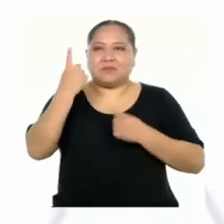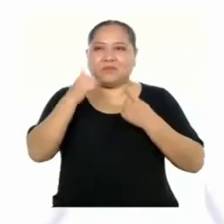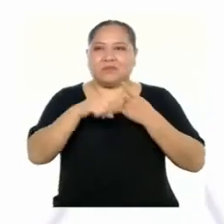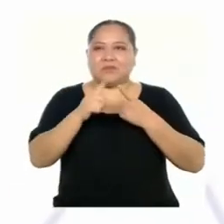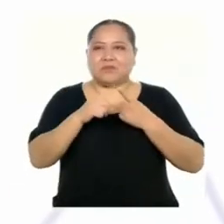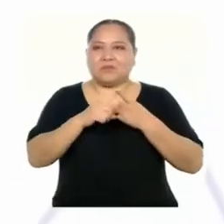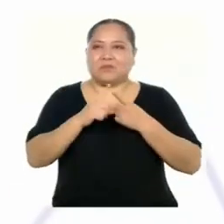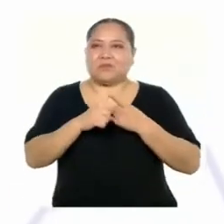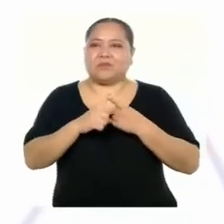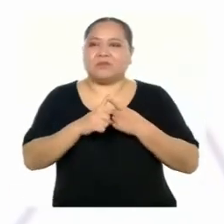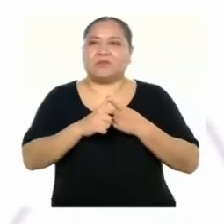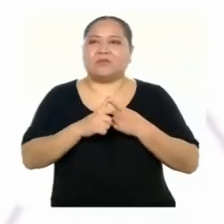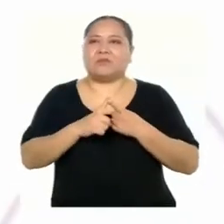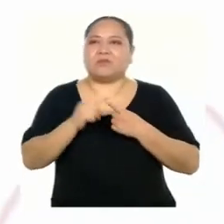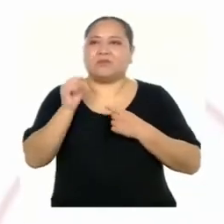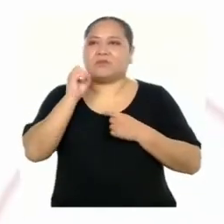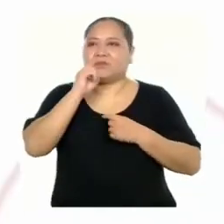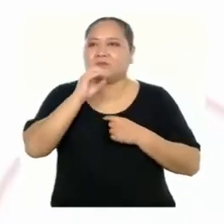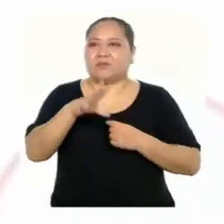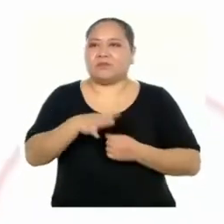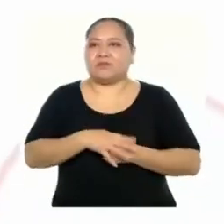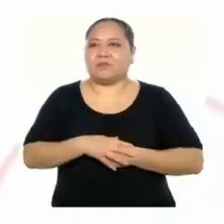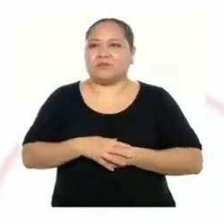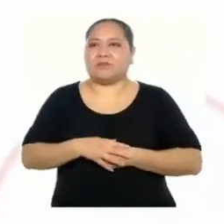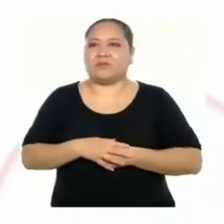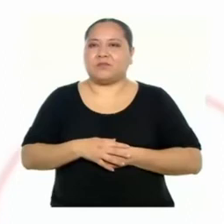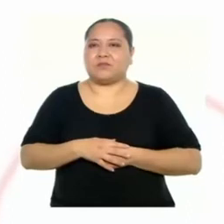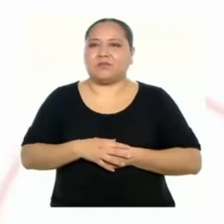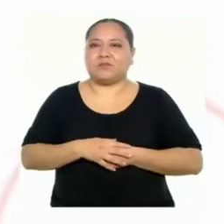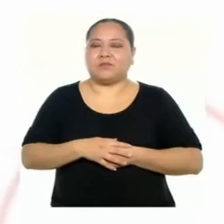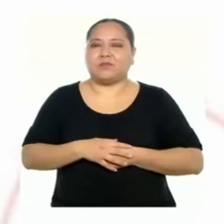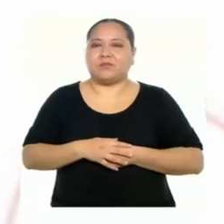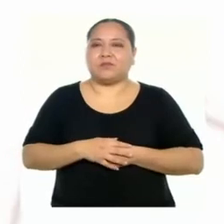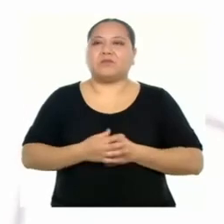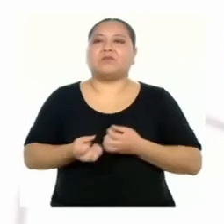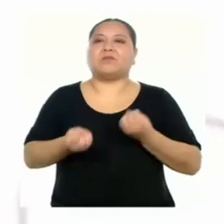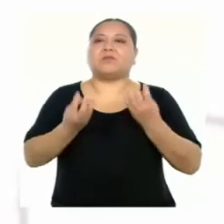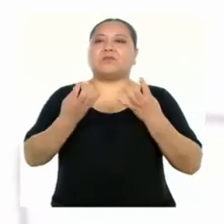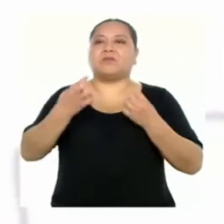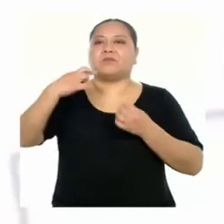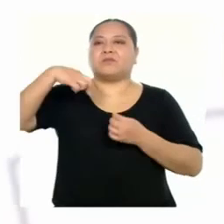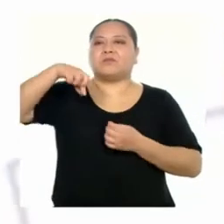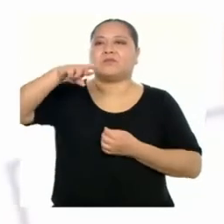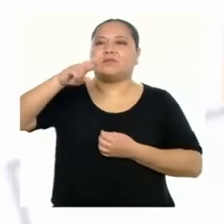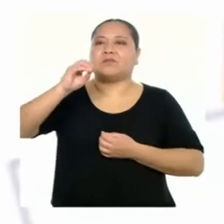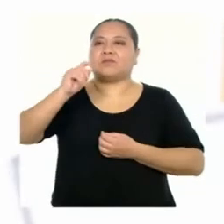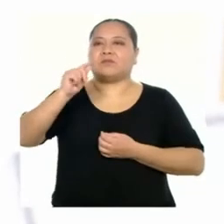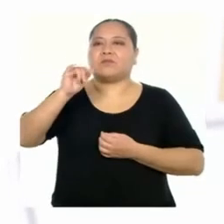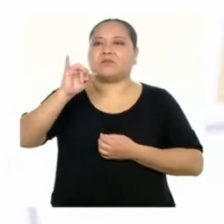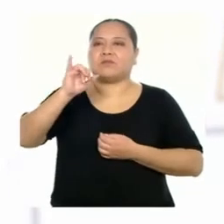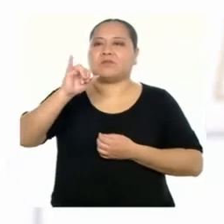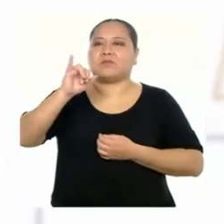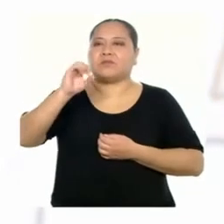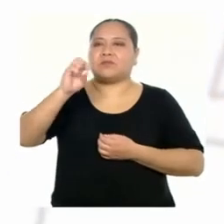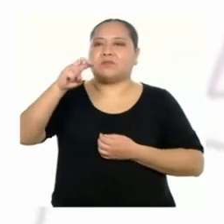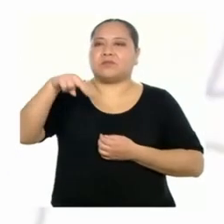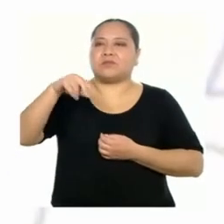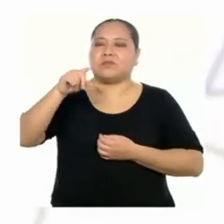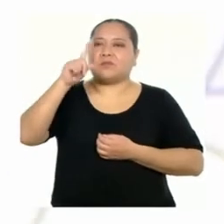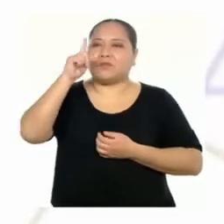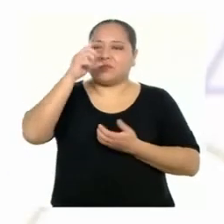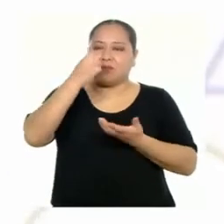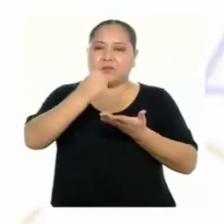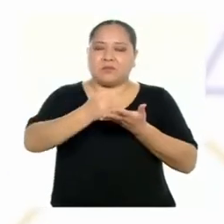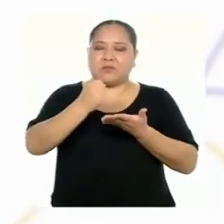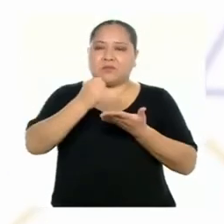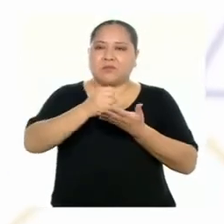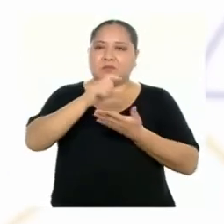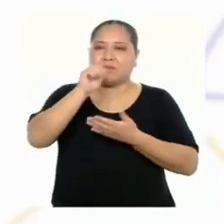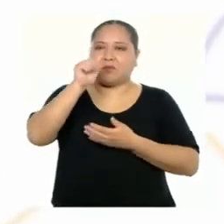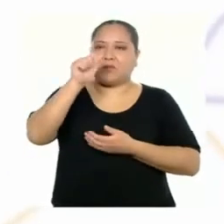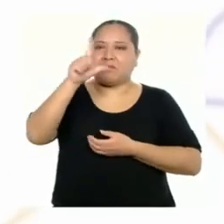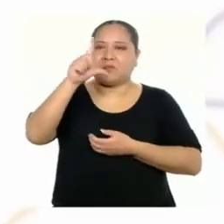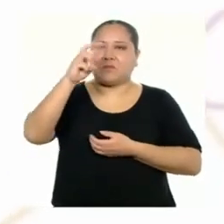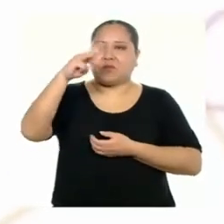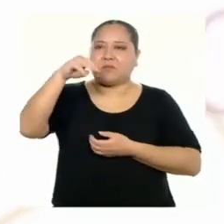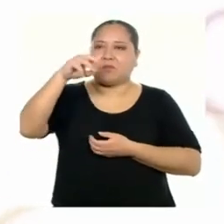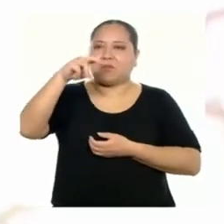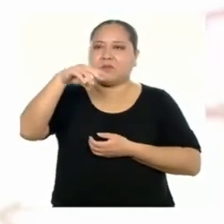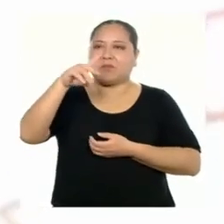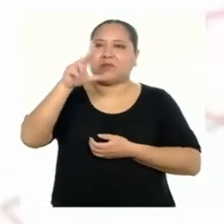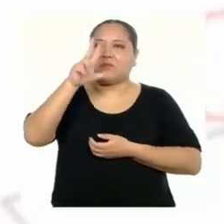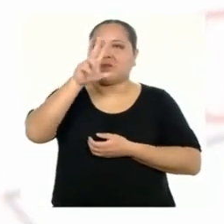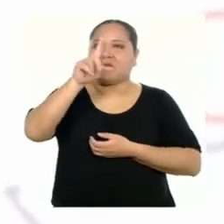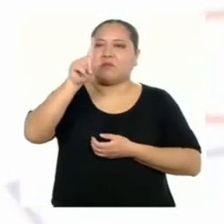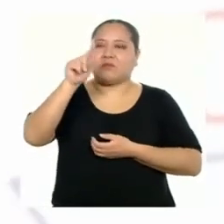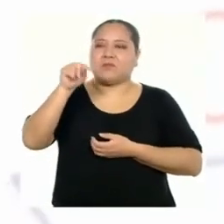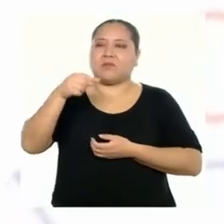condición o ecuación dice que la cantidad de proteínas al consumir una taza de almendras y dos huevos